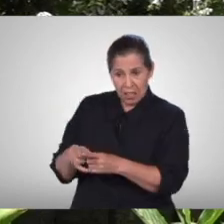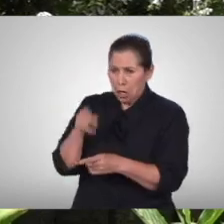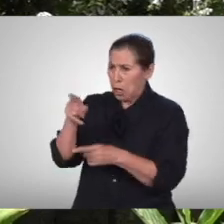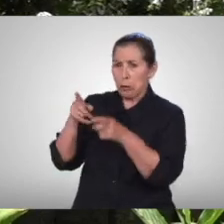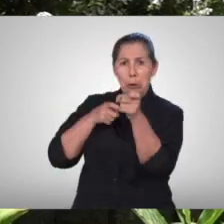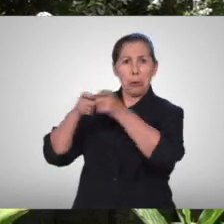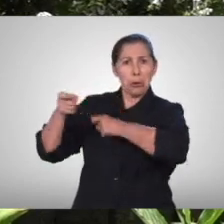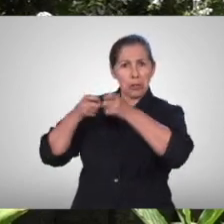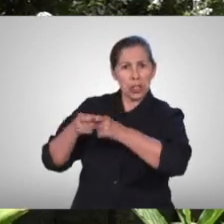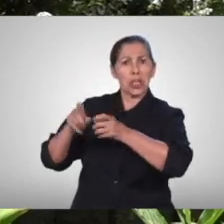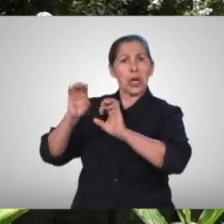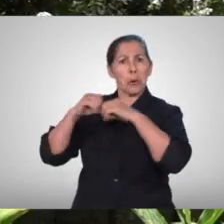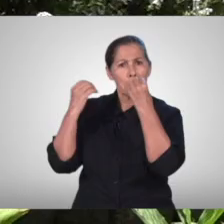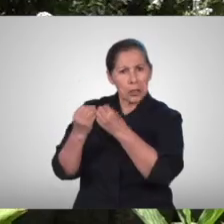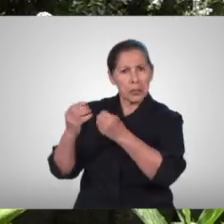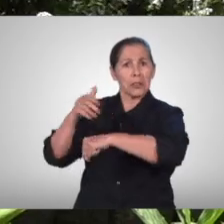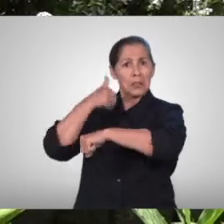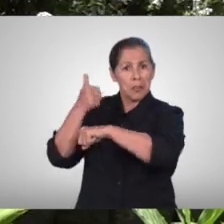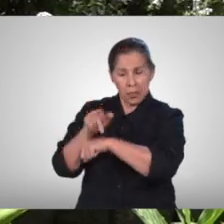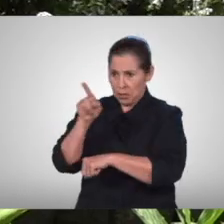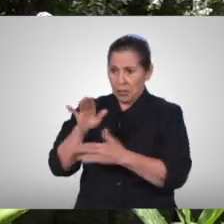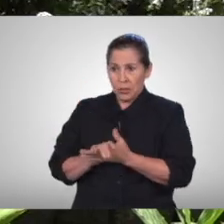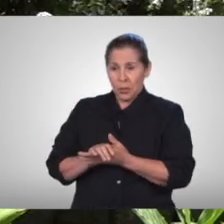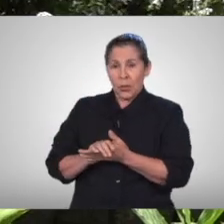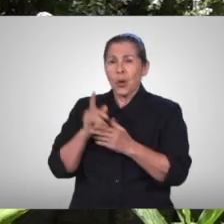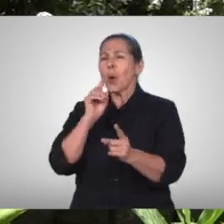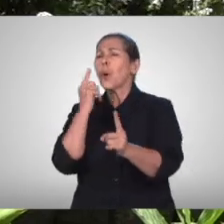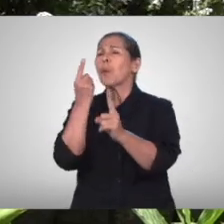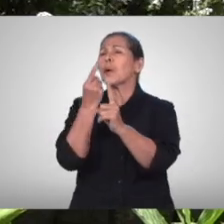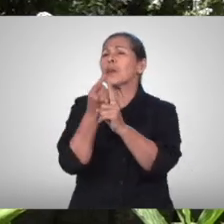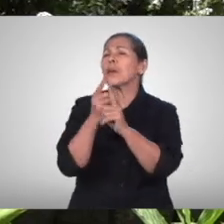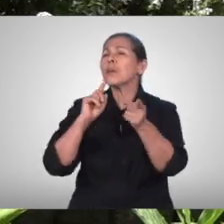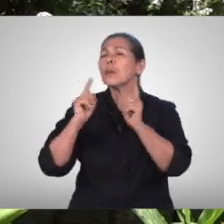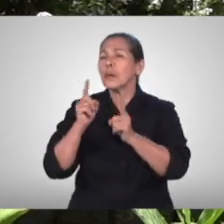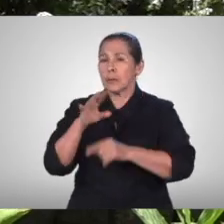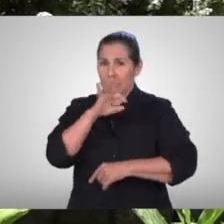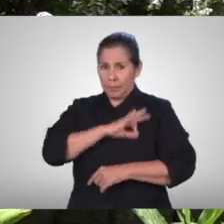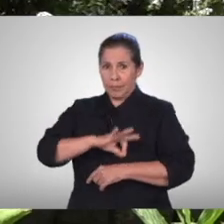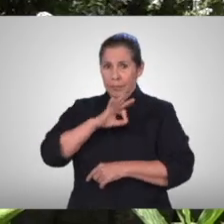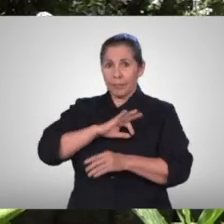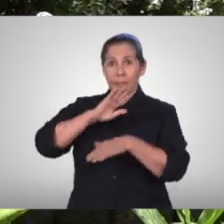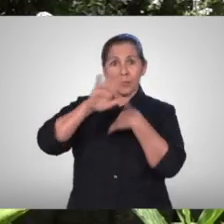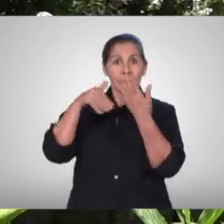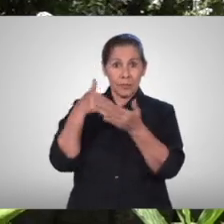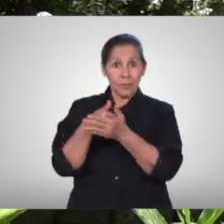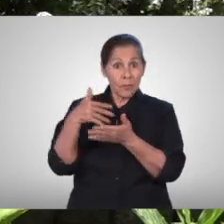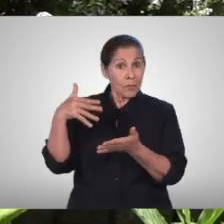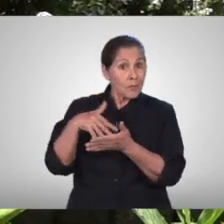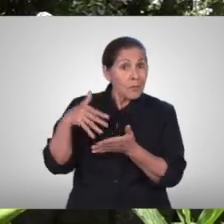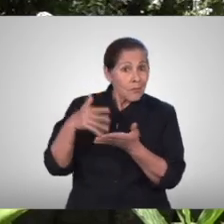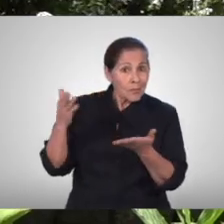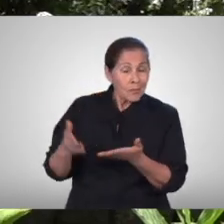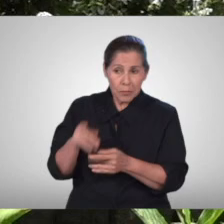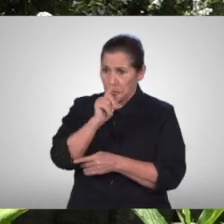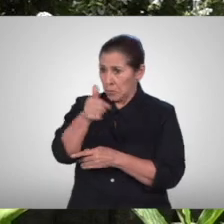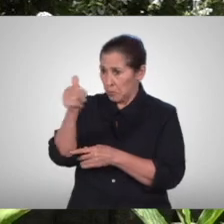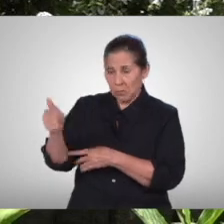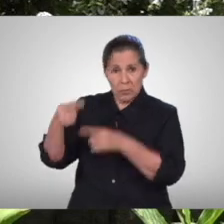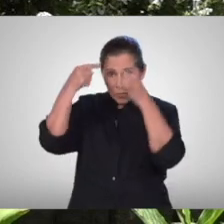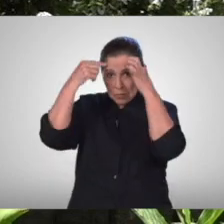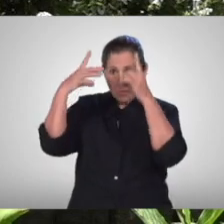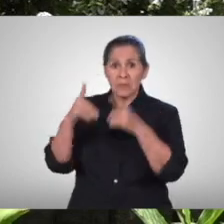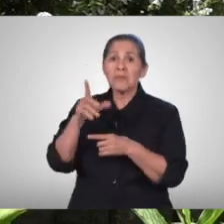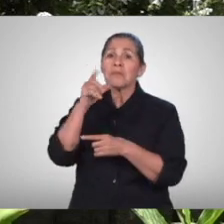funciones se centran en el bienestar de la comunidad estudiantil bajo la responsabilidad de gobernarse a sí mismos